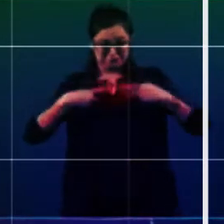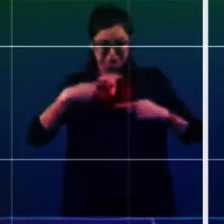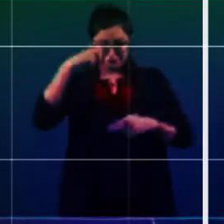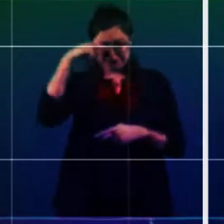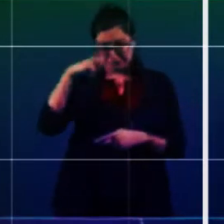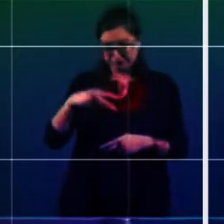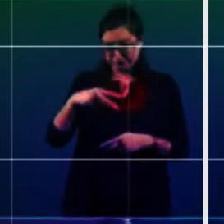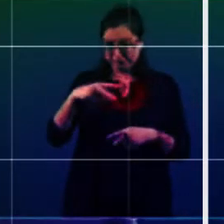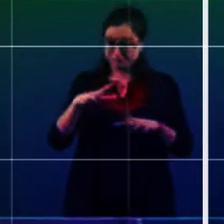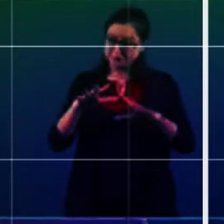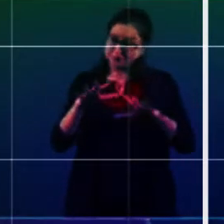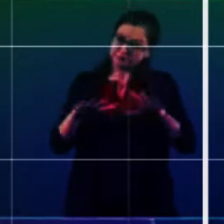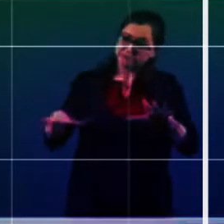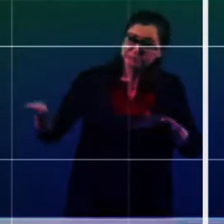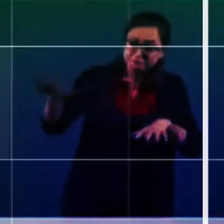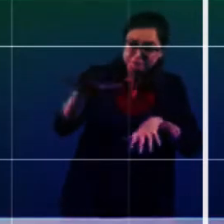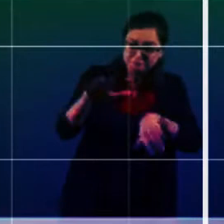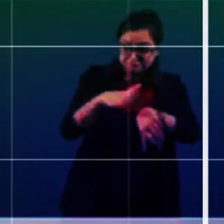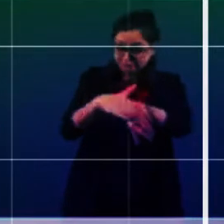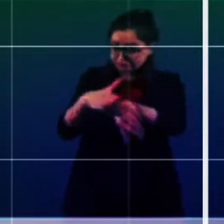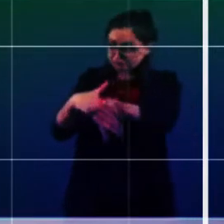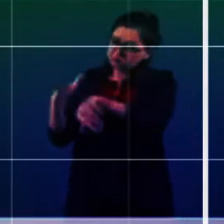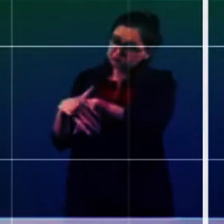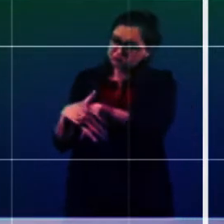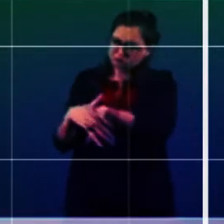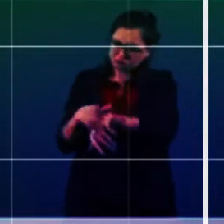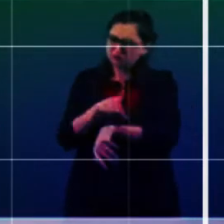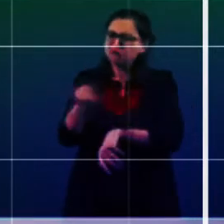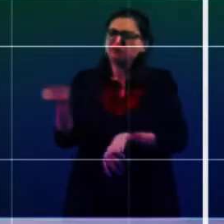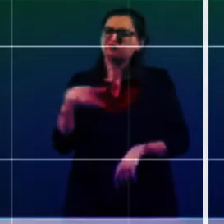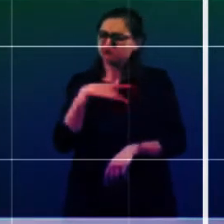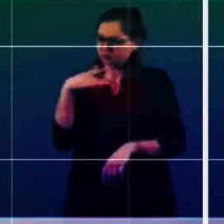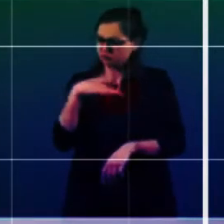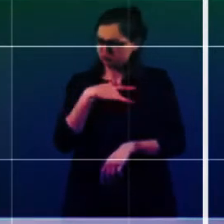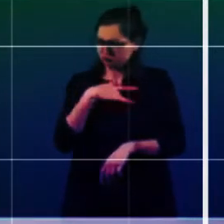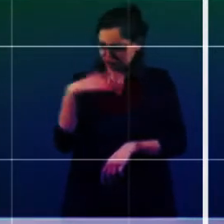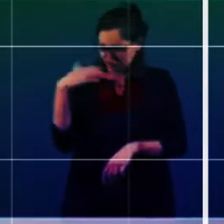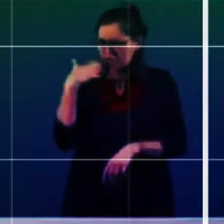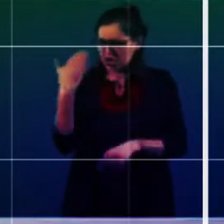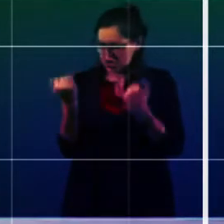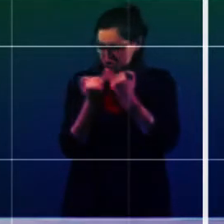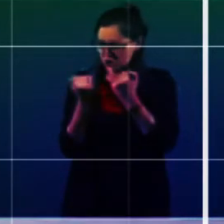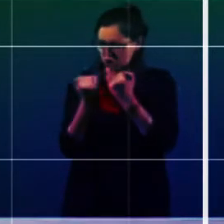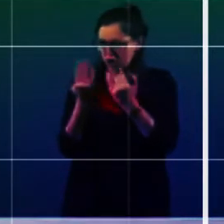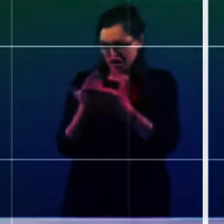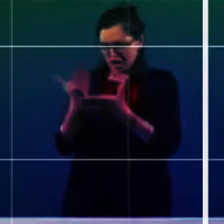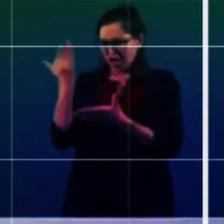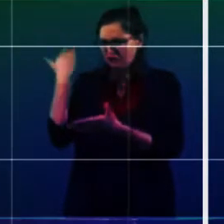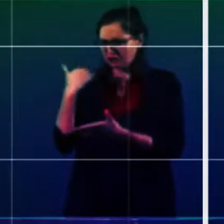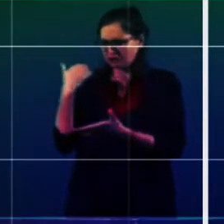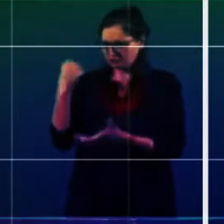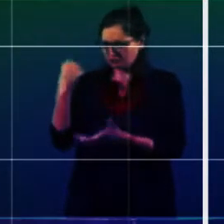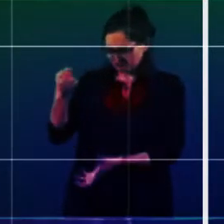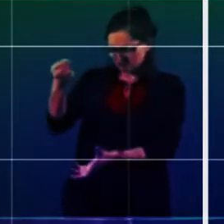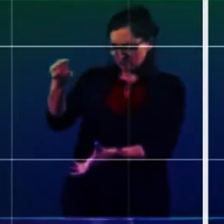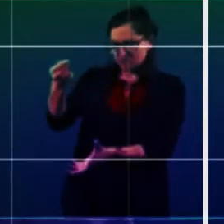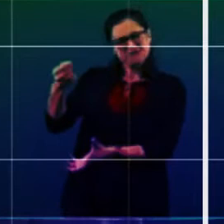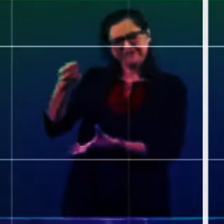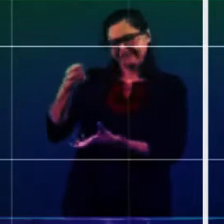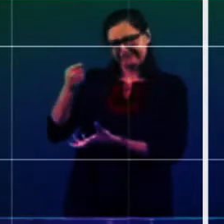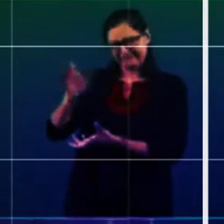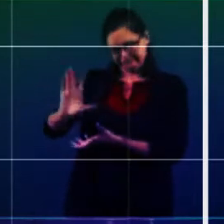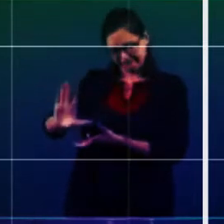volvemos a lo de antes, les damos dinero del